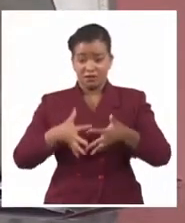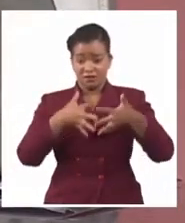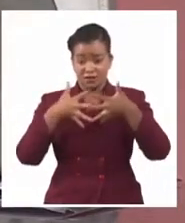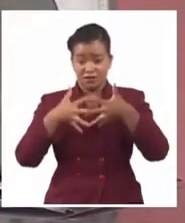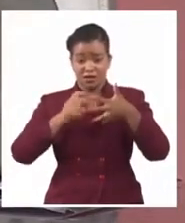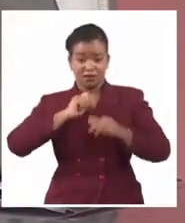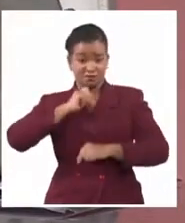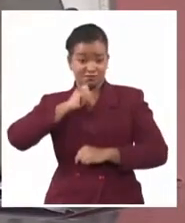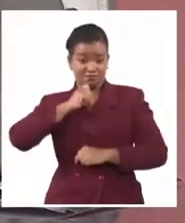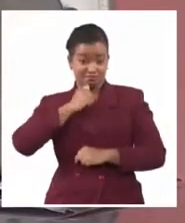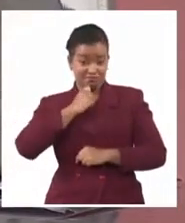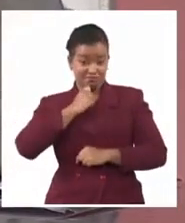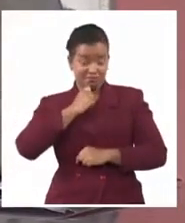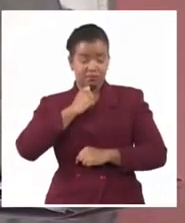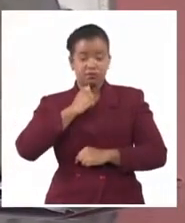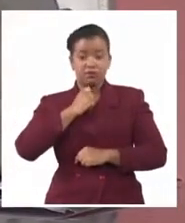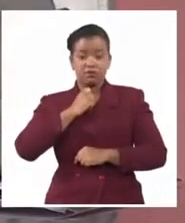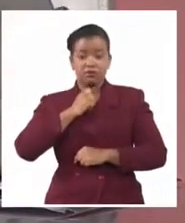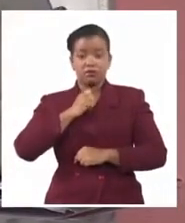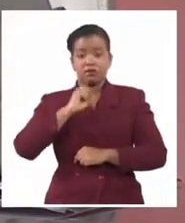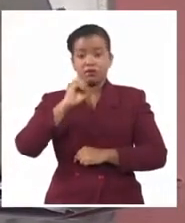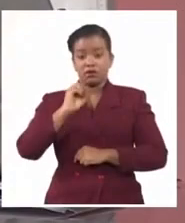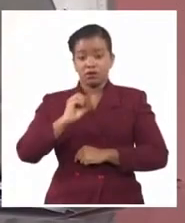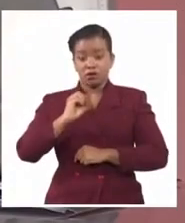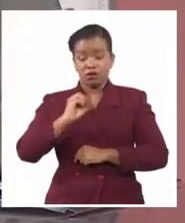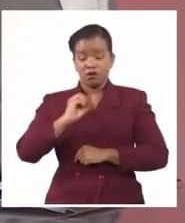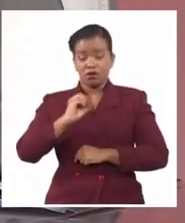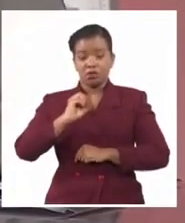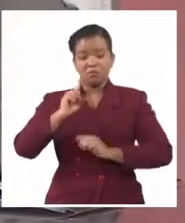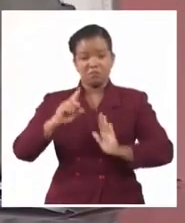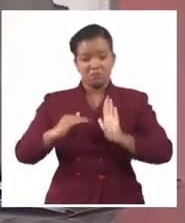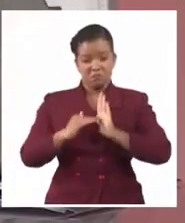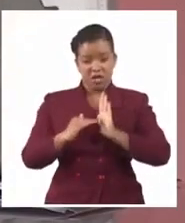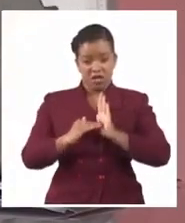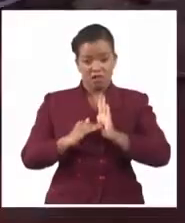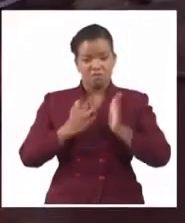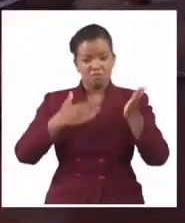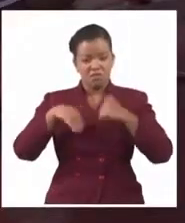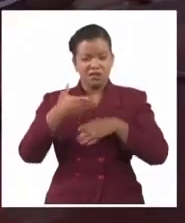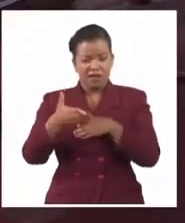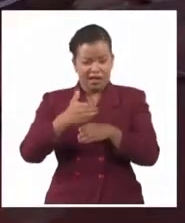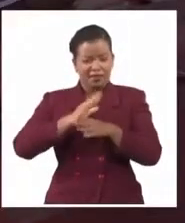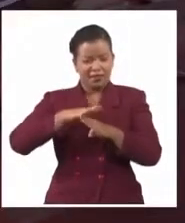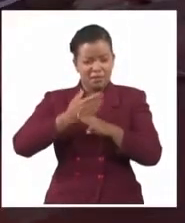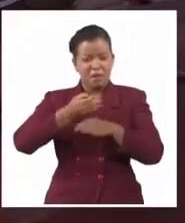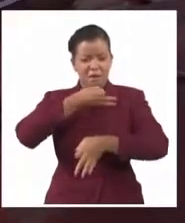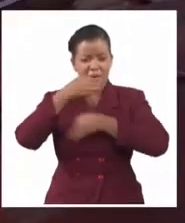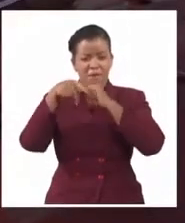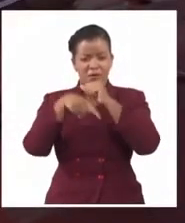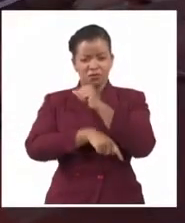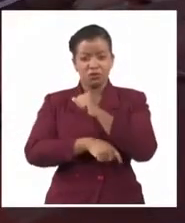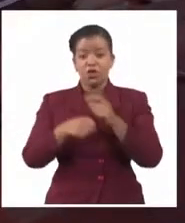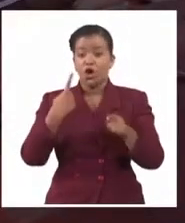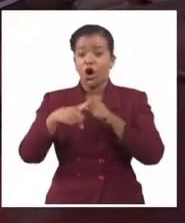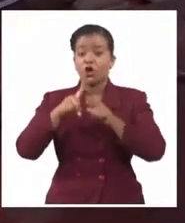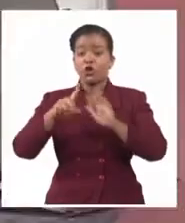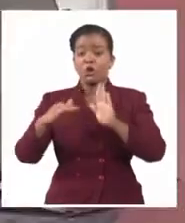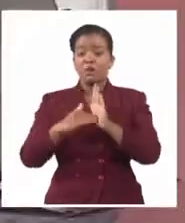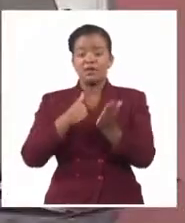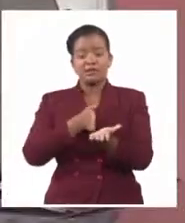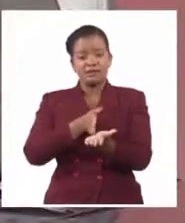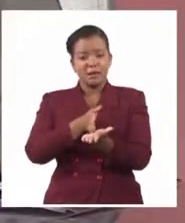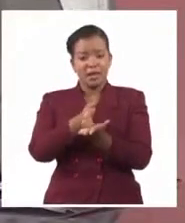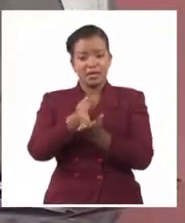los envíos y hasta mil, me le adelanto un poco a la ministra, ella después lo explicará mejor, y hasta mil pesos que se mantienen que está en el decreto 22